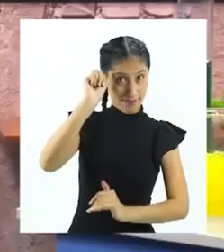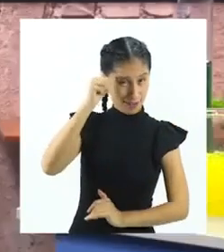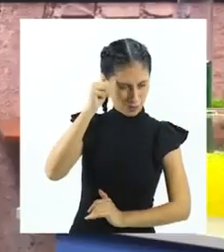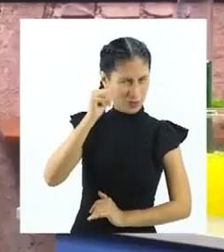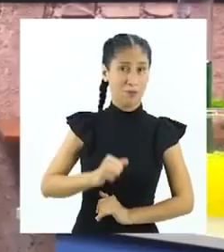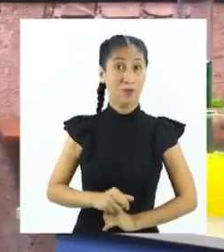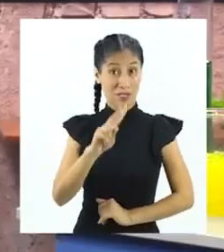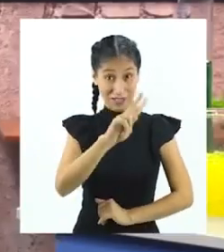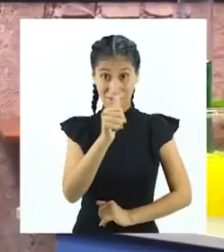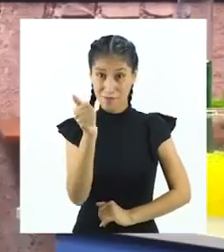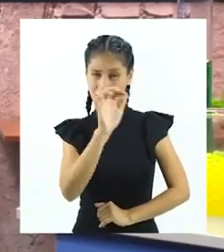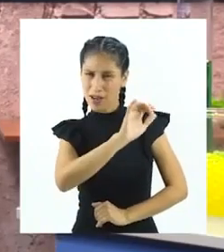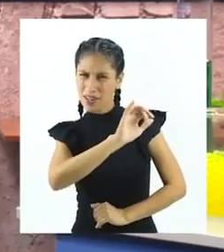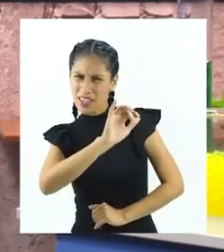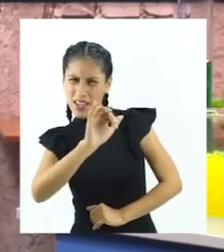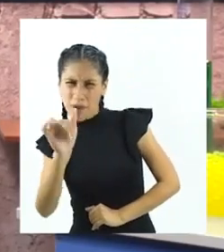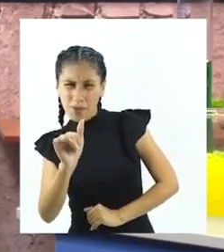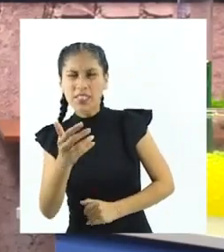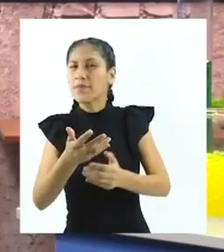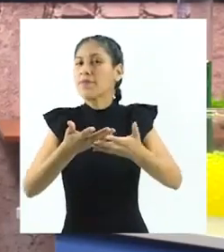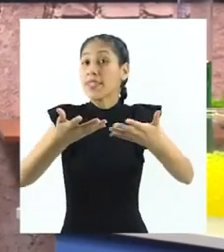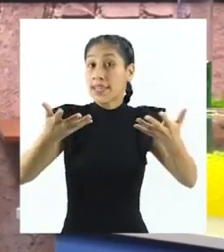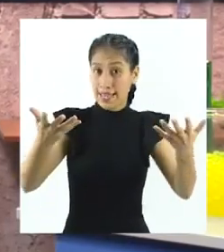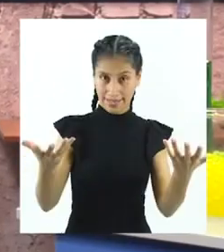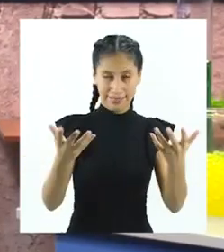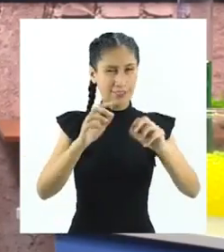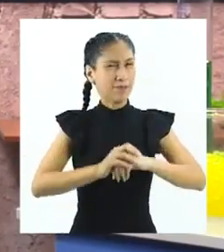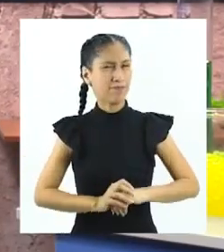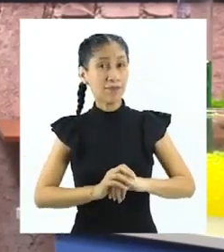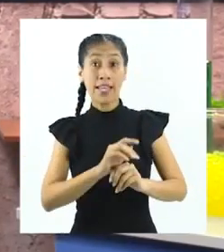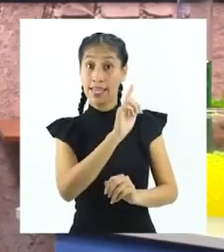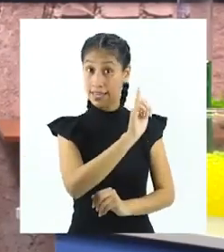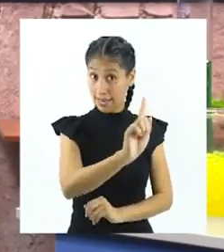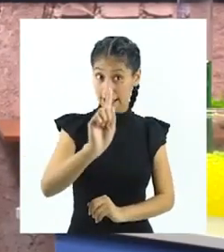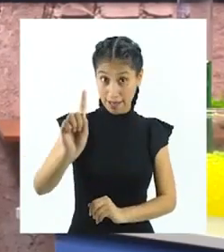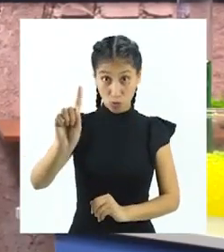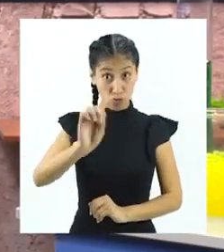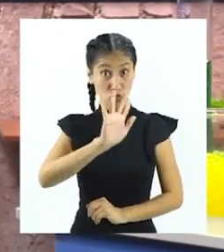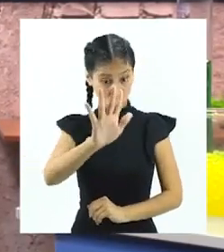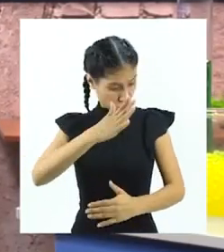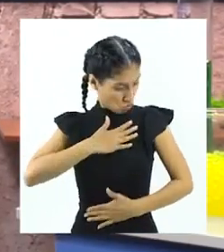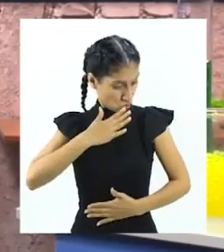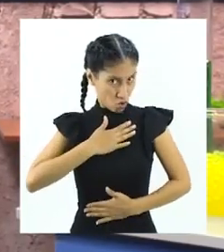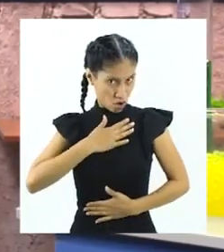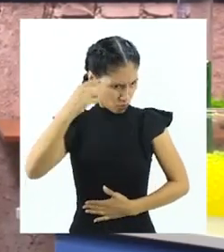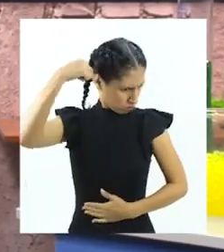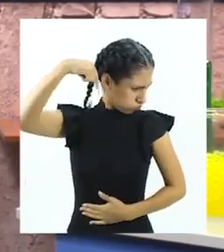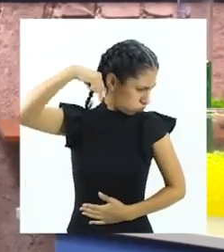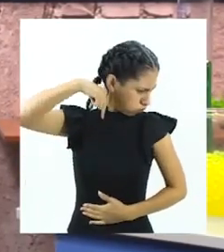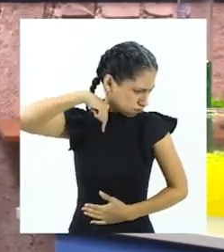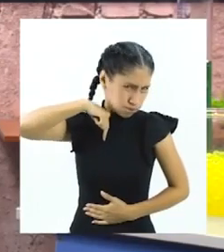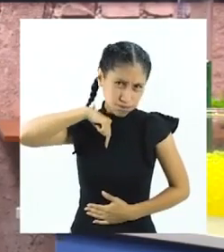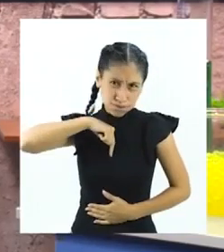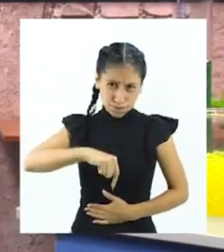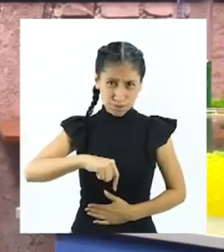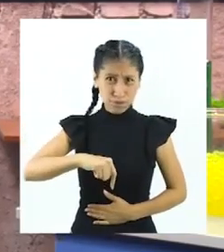en Casa. La variable es el atributo, propiedad o particularidad que poseen los cuerpos, sustancias o seres vivos, que